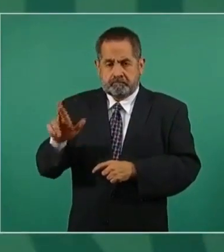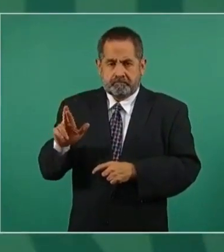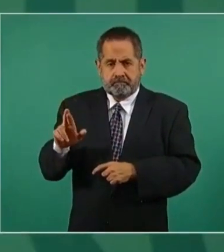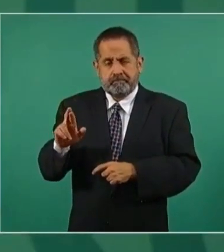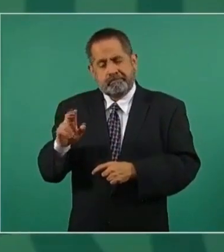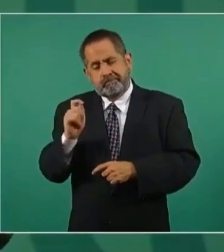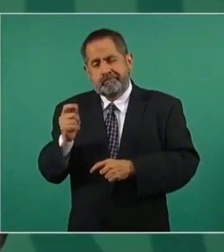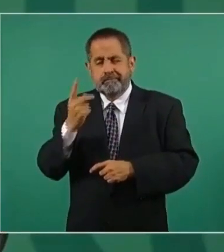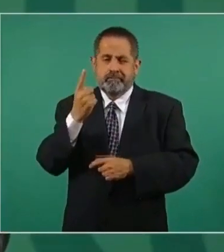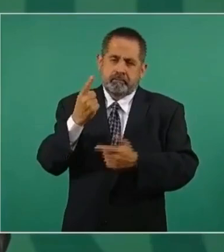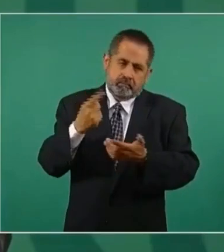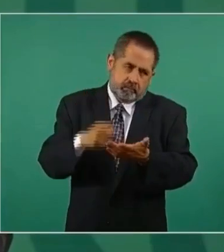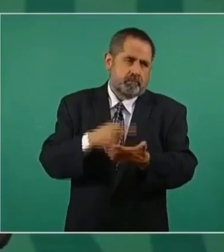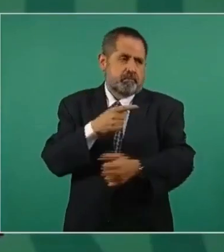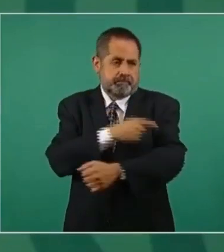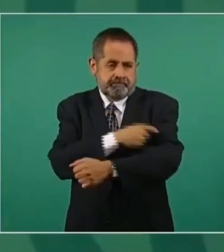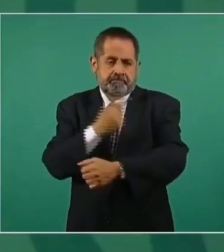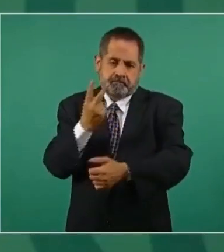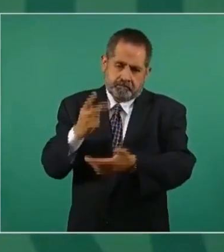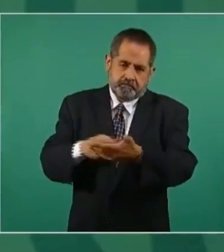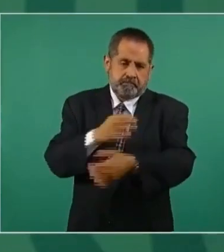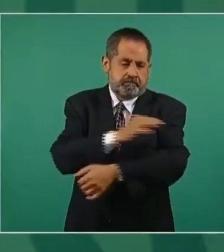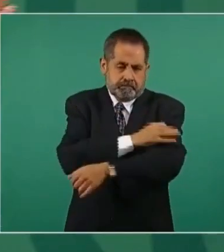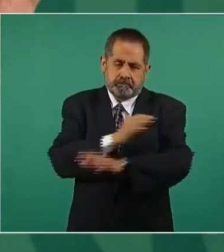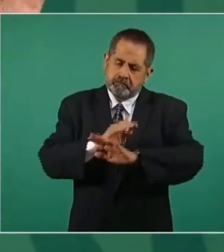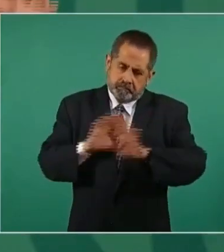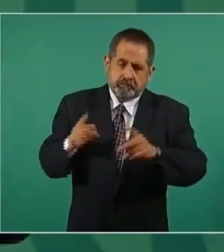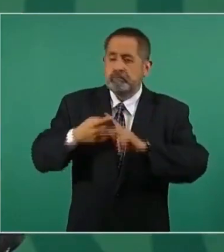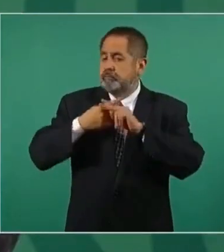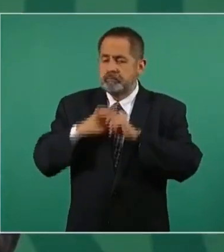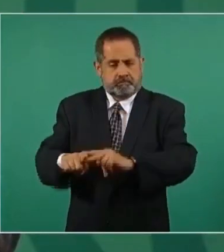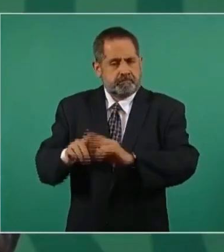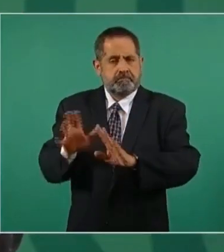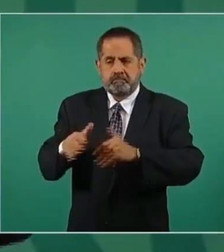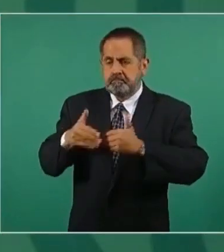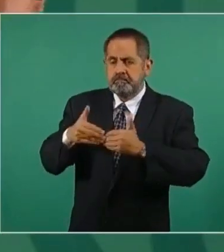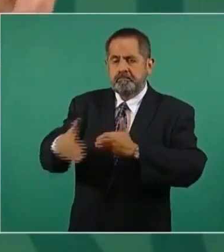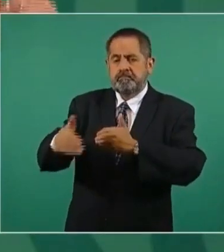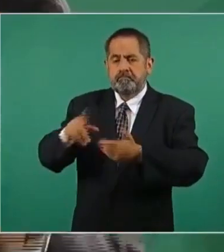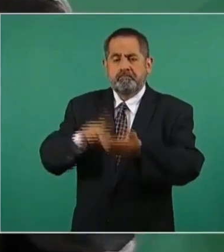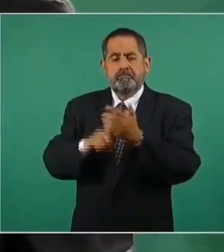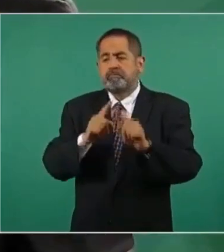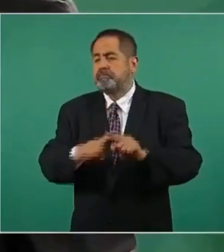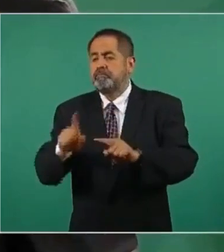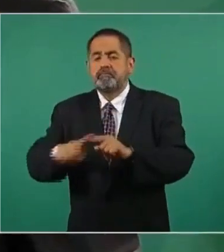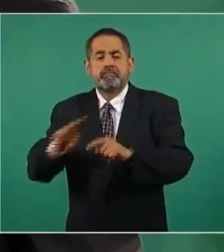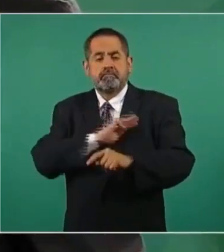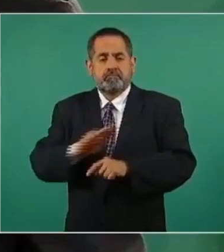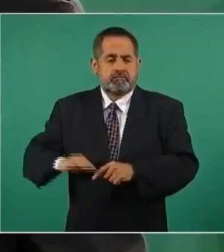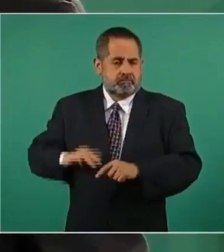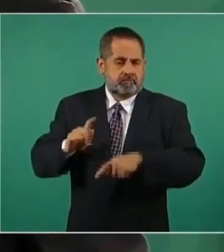son ya dos dosis que se van a empezar a aplicar en el resto de los municipios.